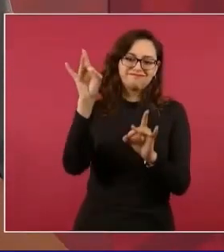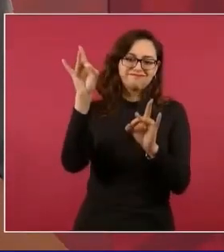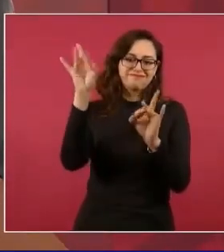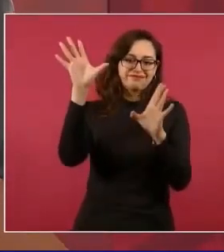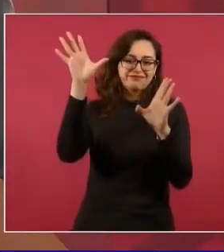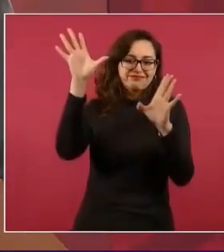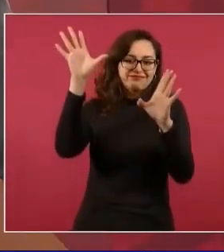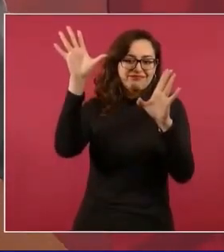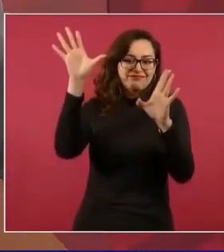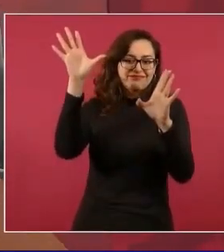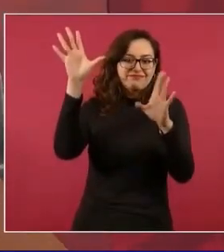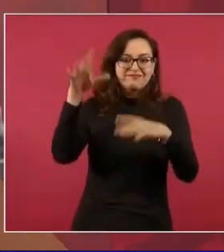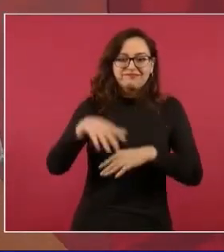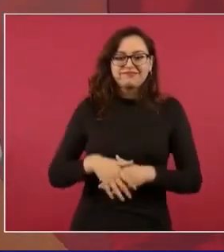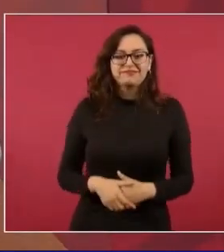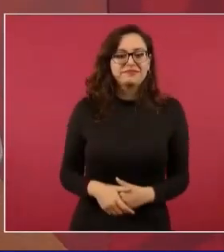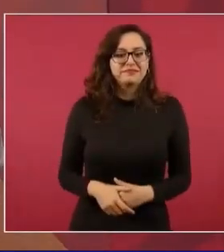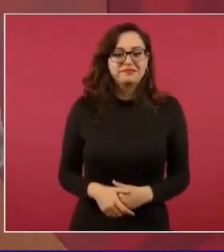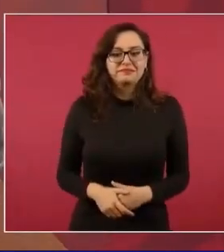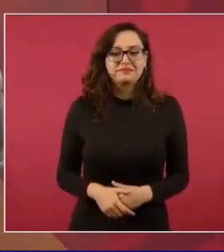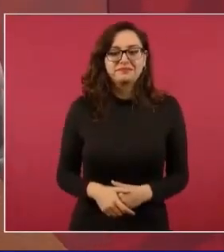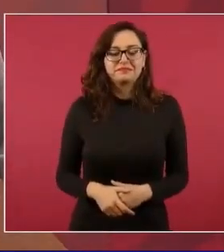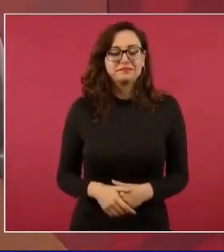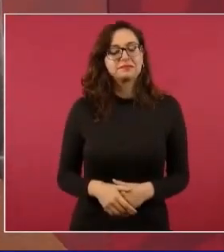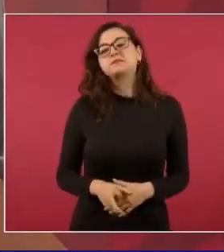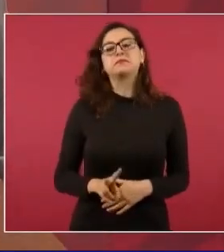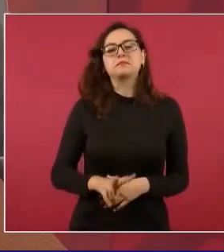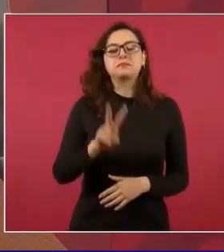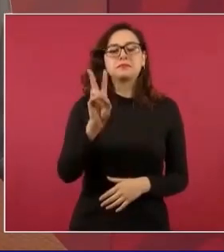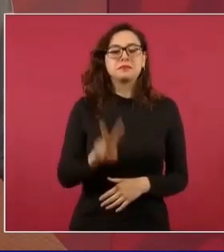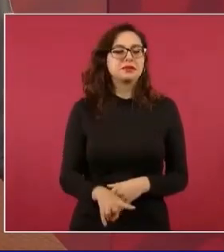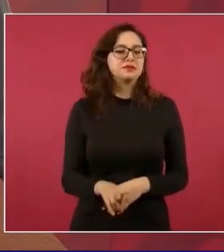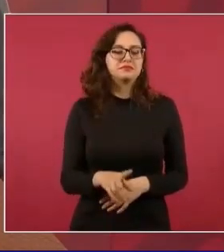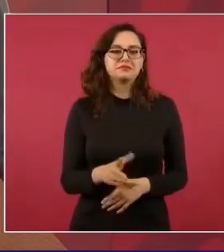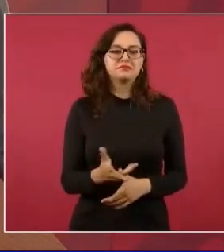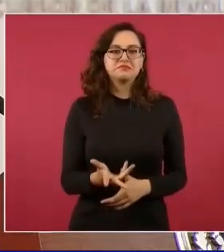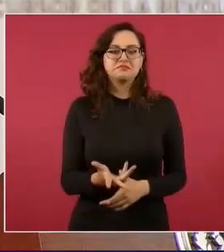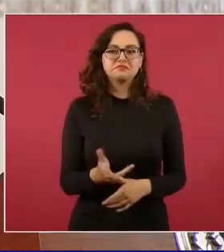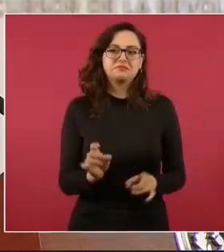ni la primera lanzada,